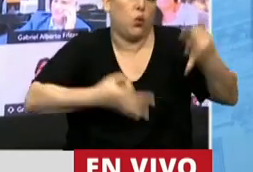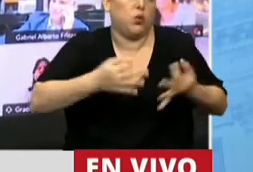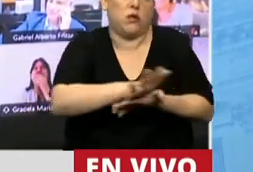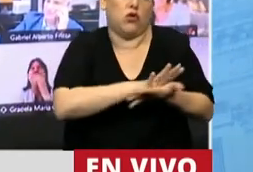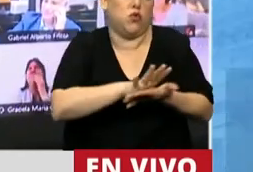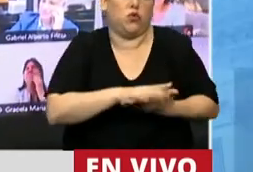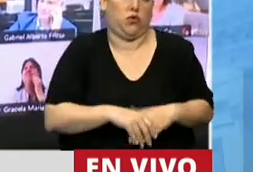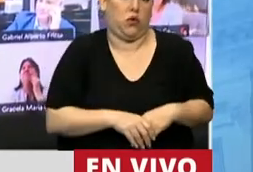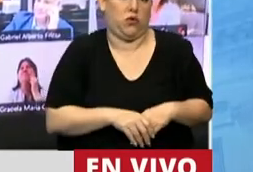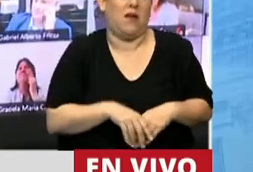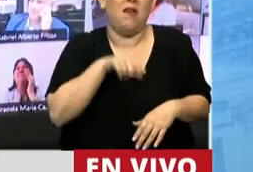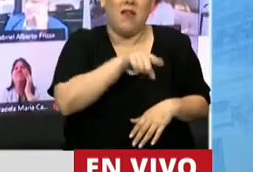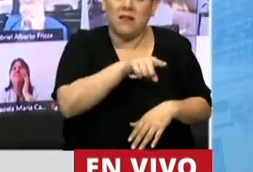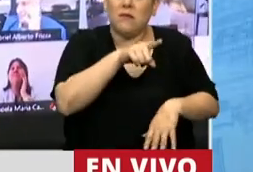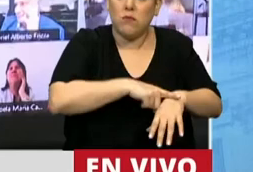Ante eso,